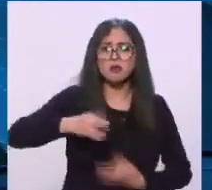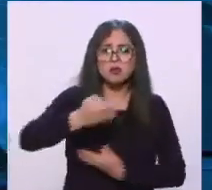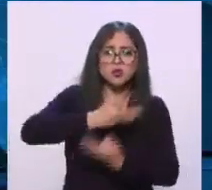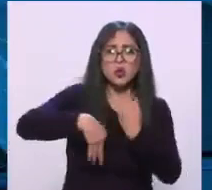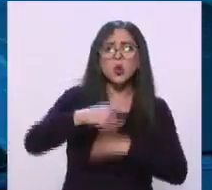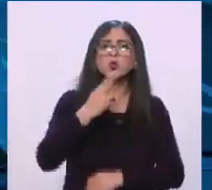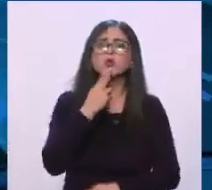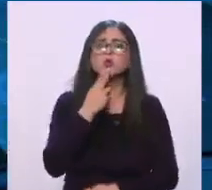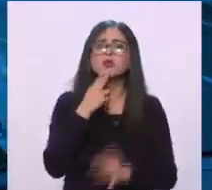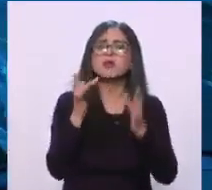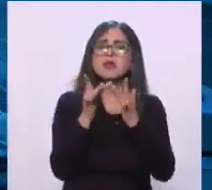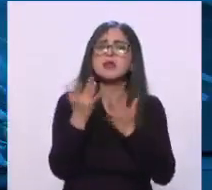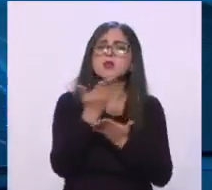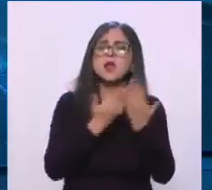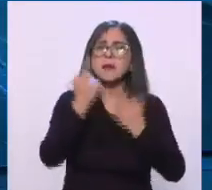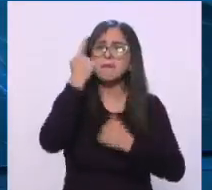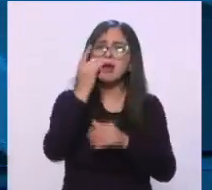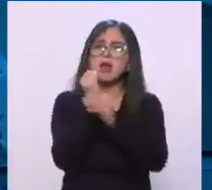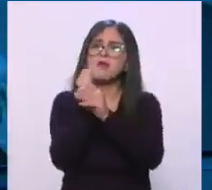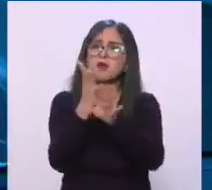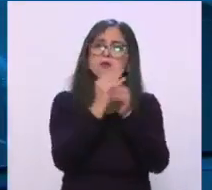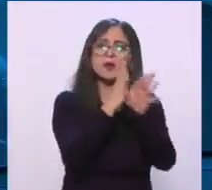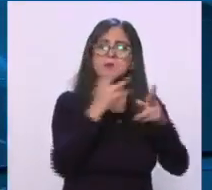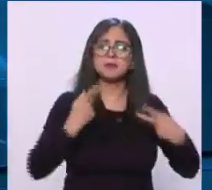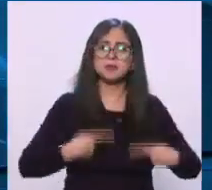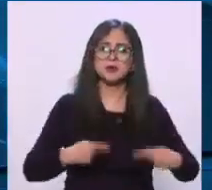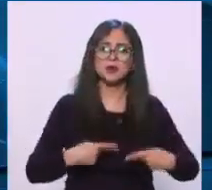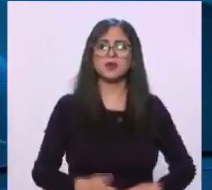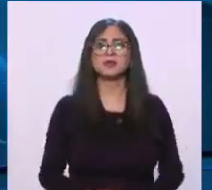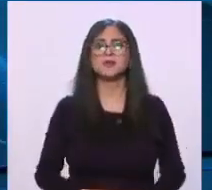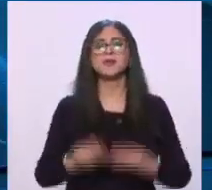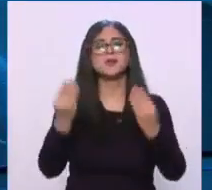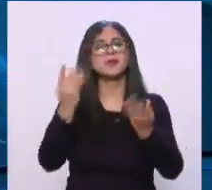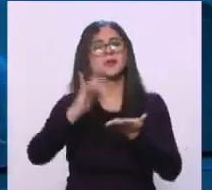las redes sociales para informar. Pues muchas gracias por la invitación. Nos vemos el próximo jueves.